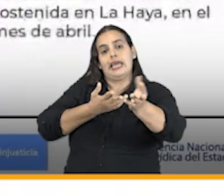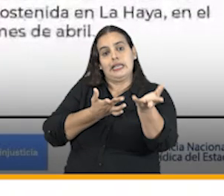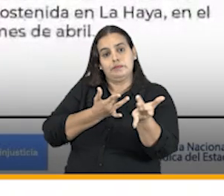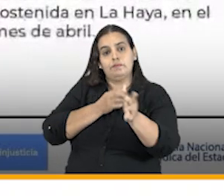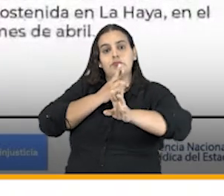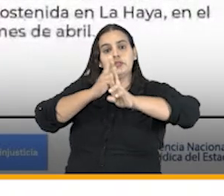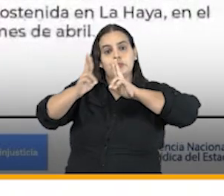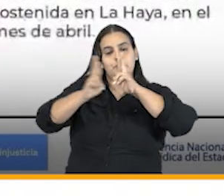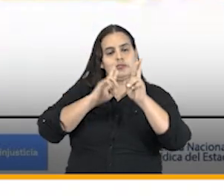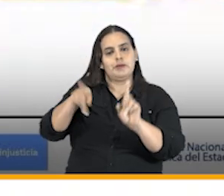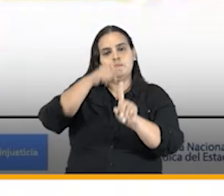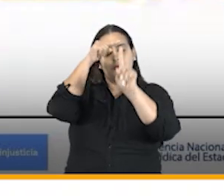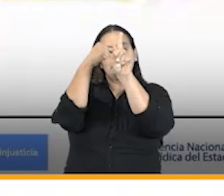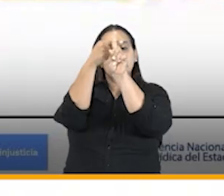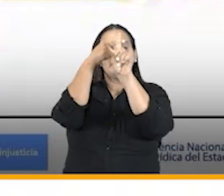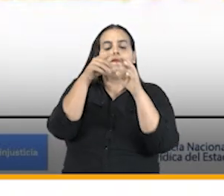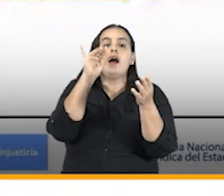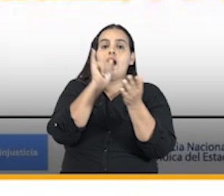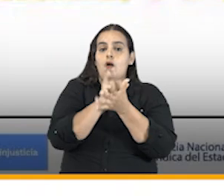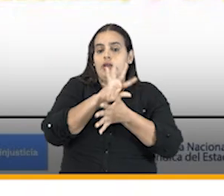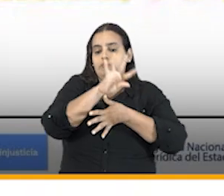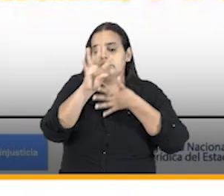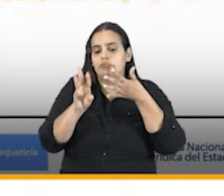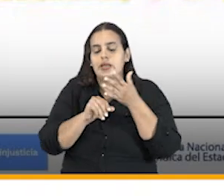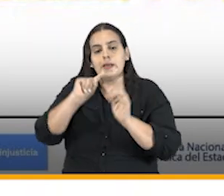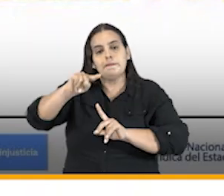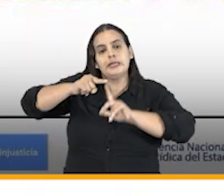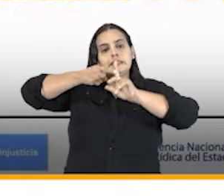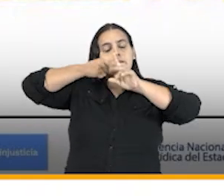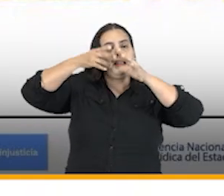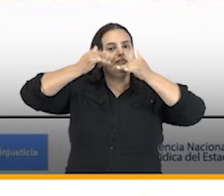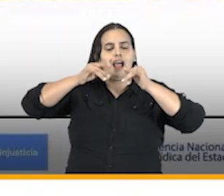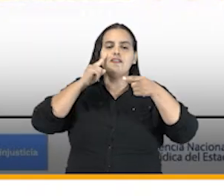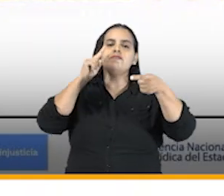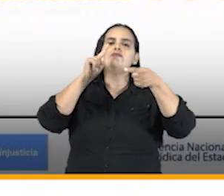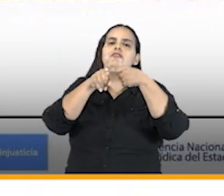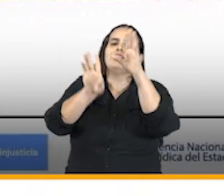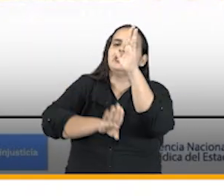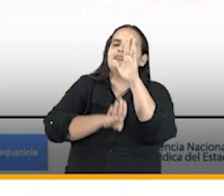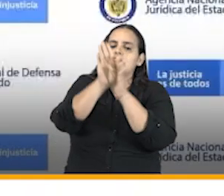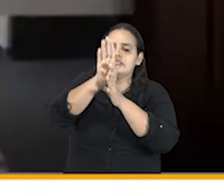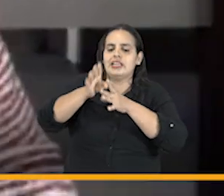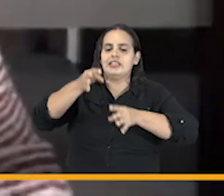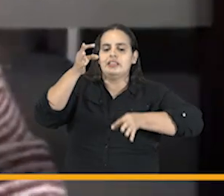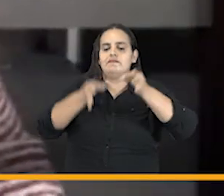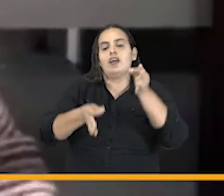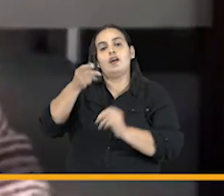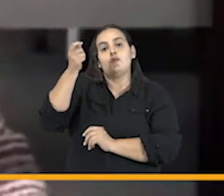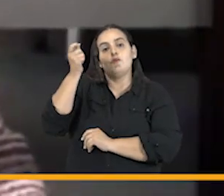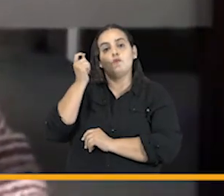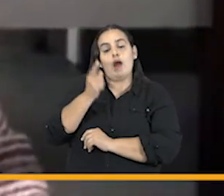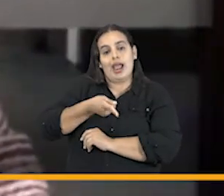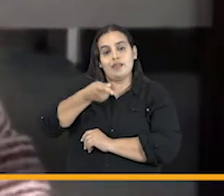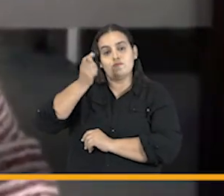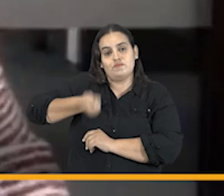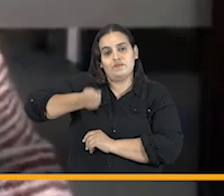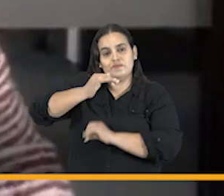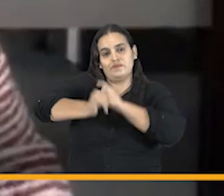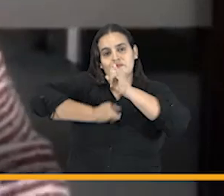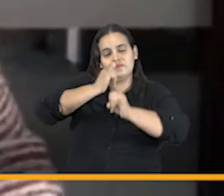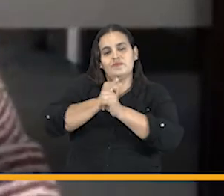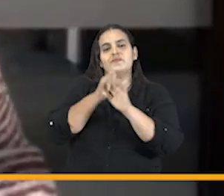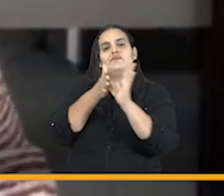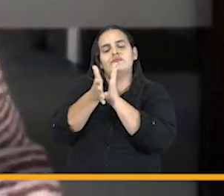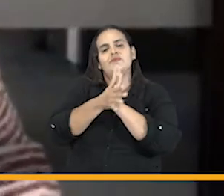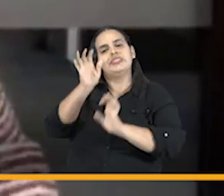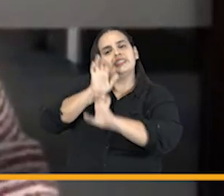positivos con esto concluyo los principales logros y avances de la dirección de defensa jurídica internacional en la